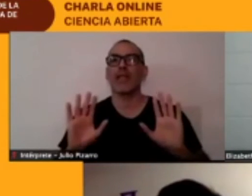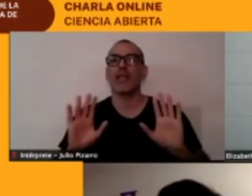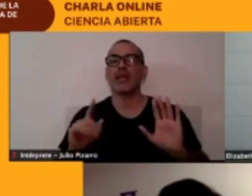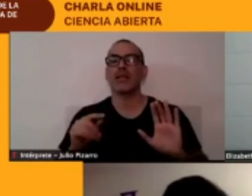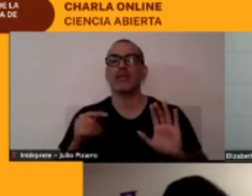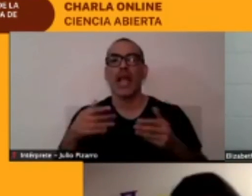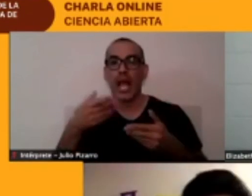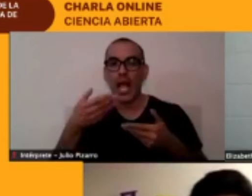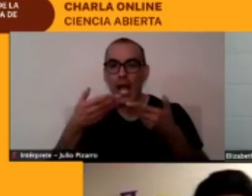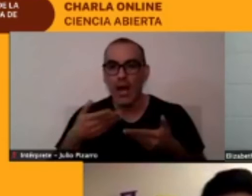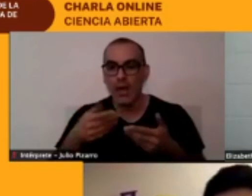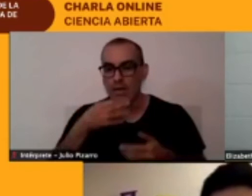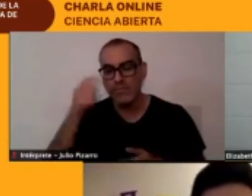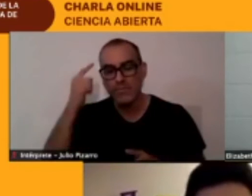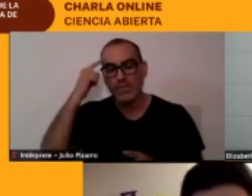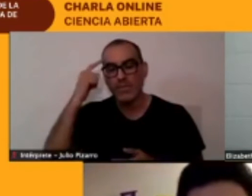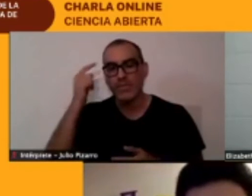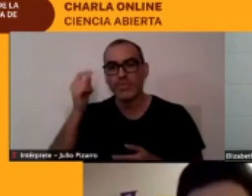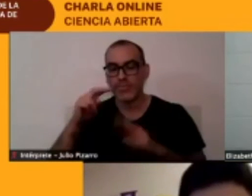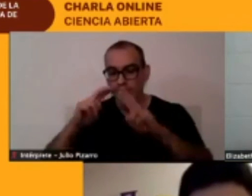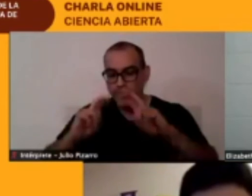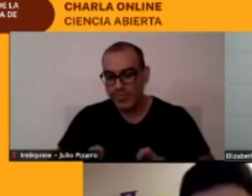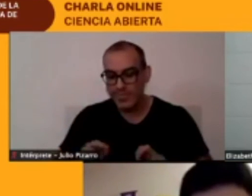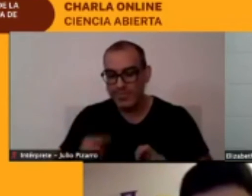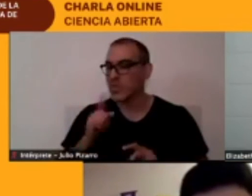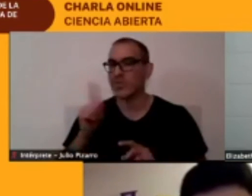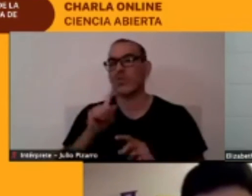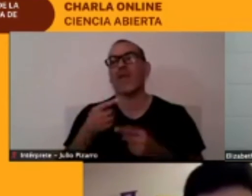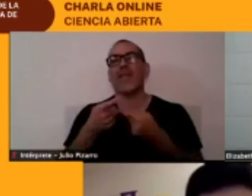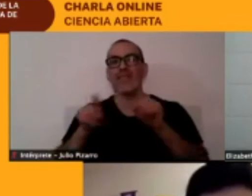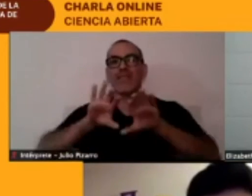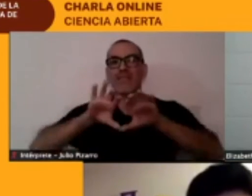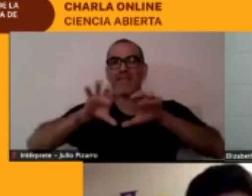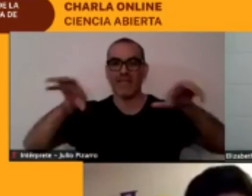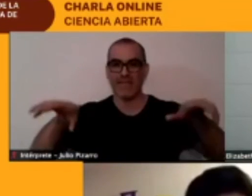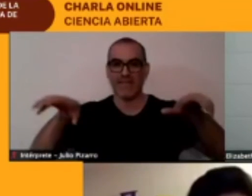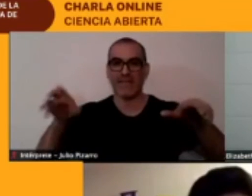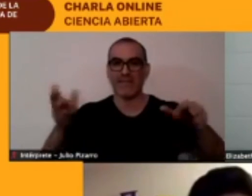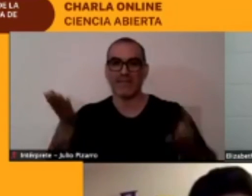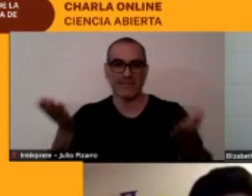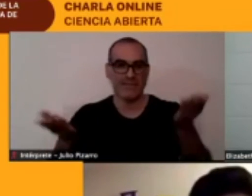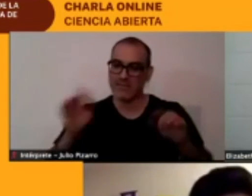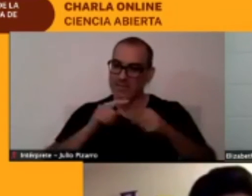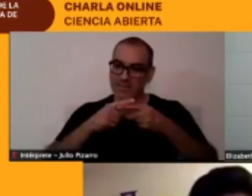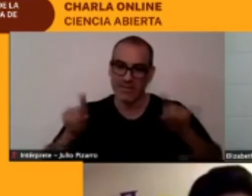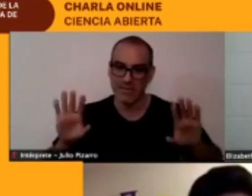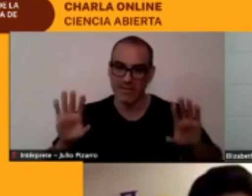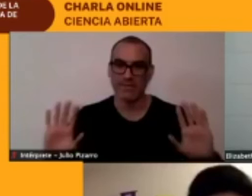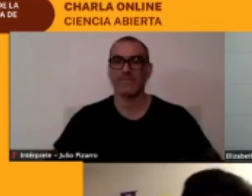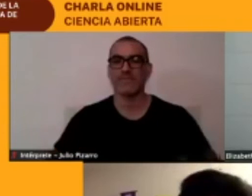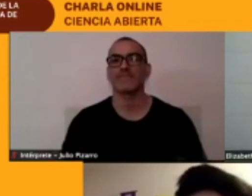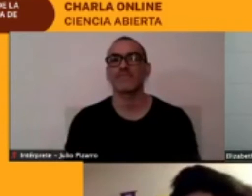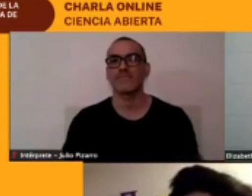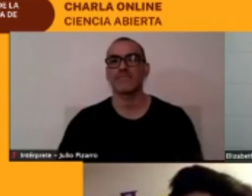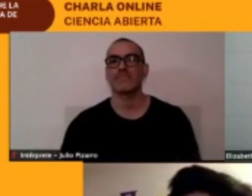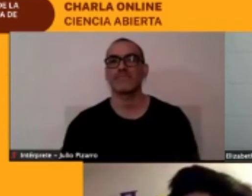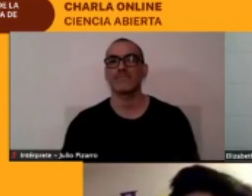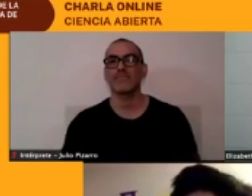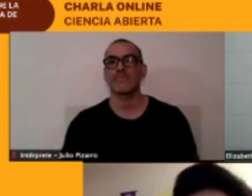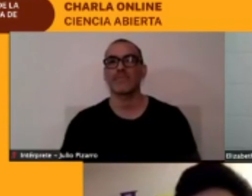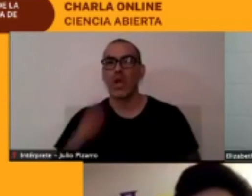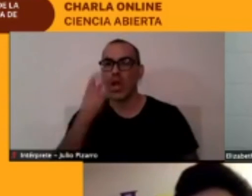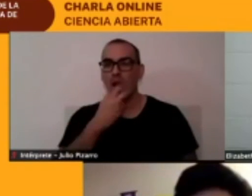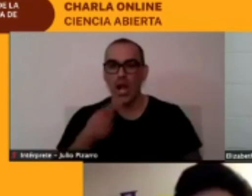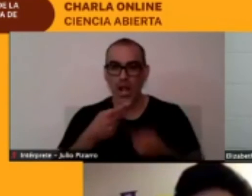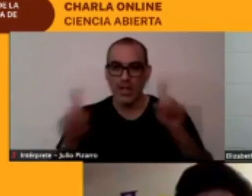diferentes ya no es que ya como estén dentro del mismo continuo no es así son lenguas diferentes hay un